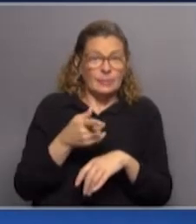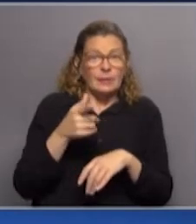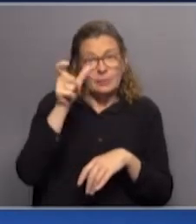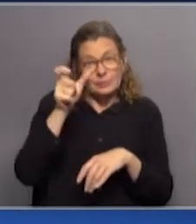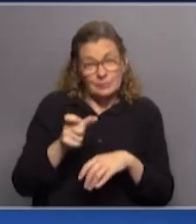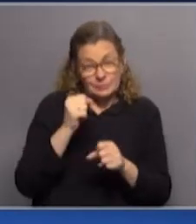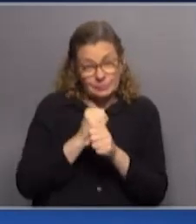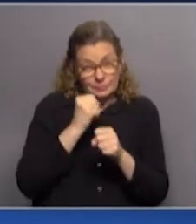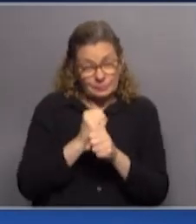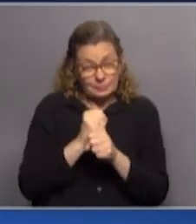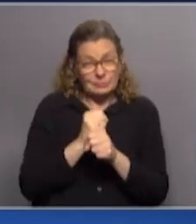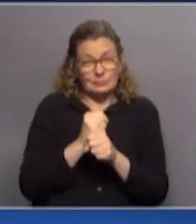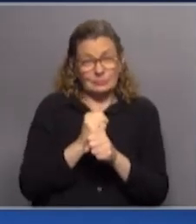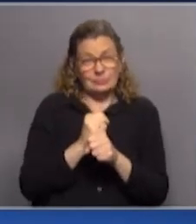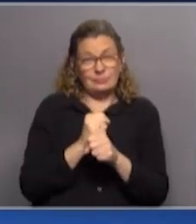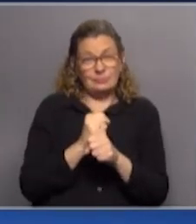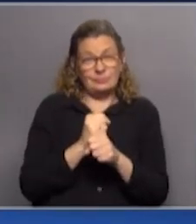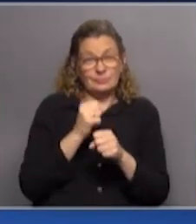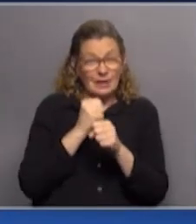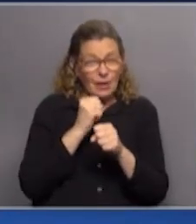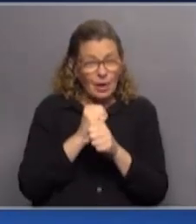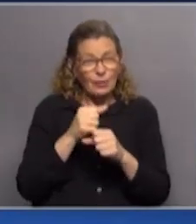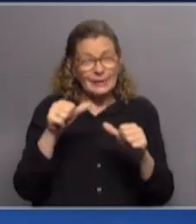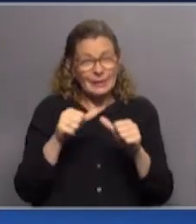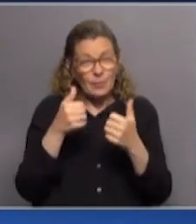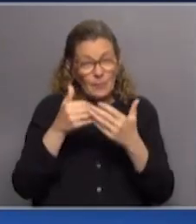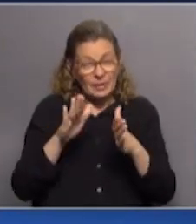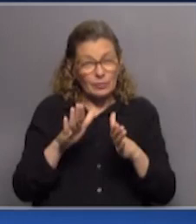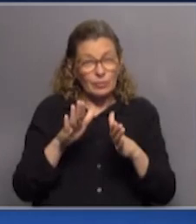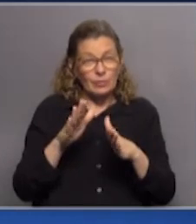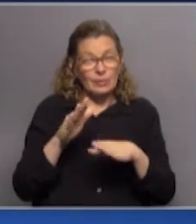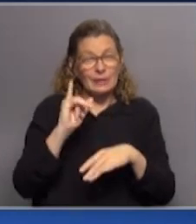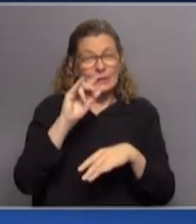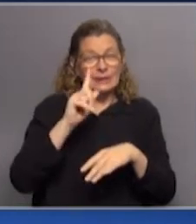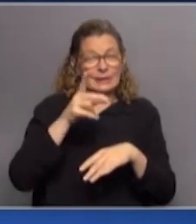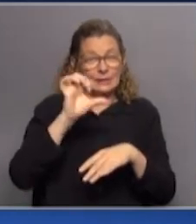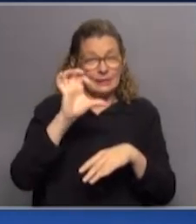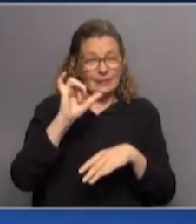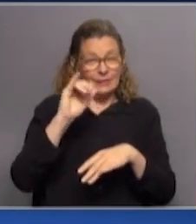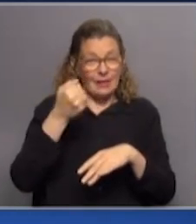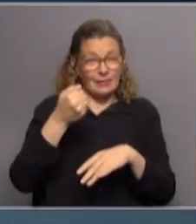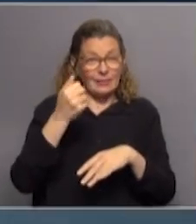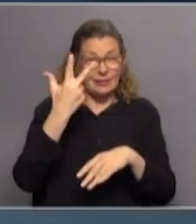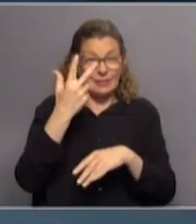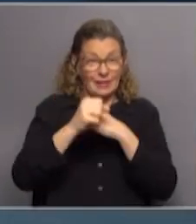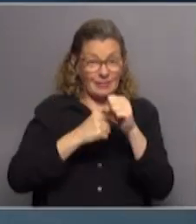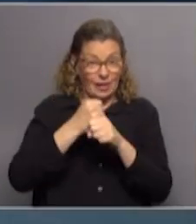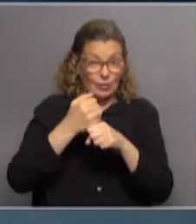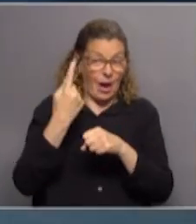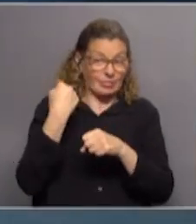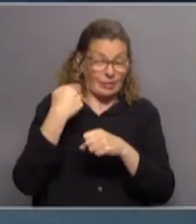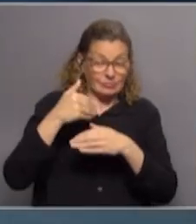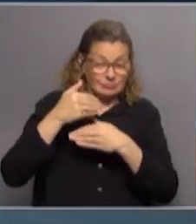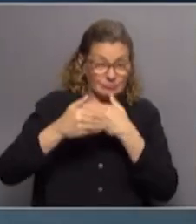funcionarios no técnicos, la gestión que empezó a realizar el señor Iglesias desde hace tres años, es